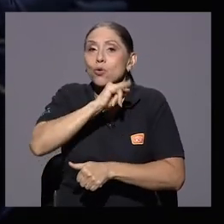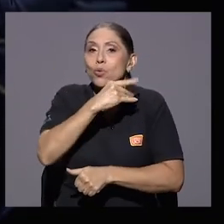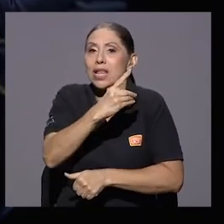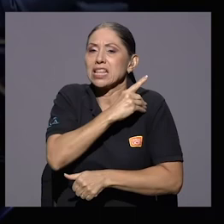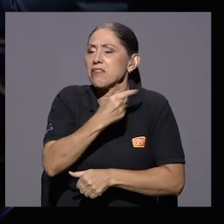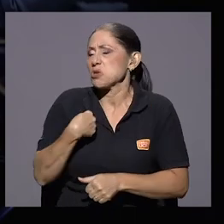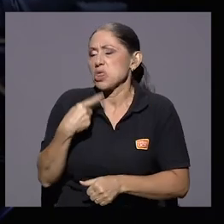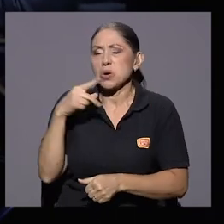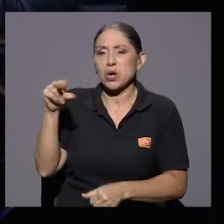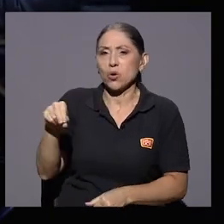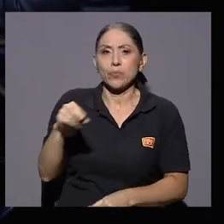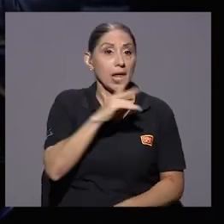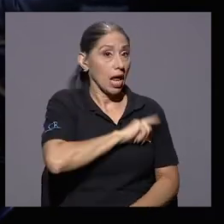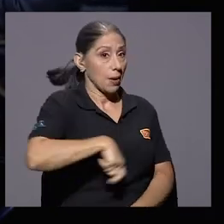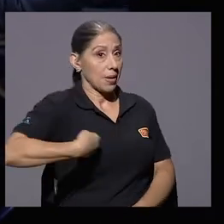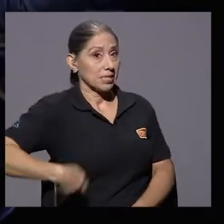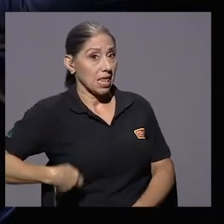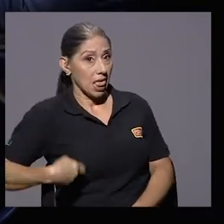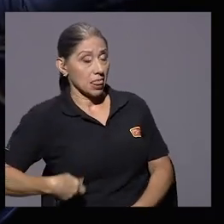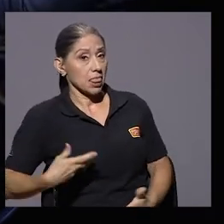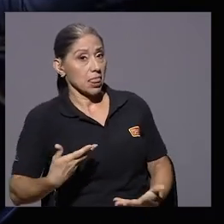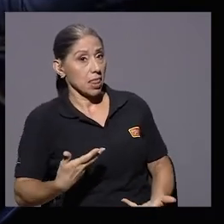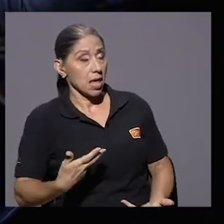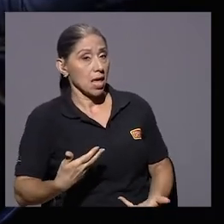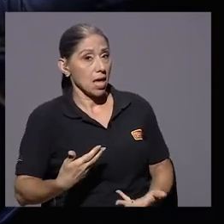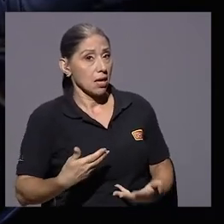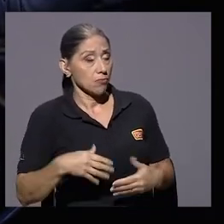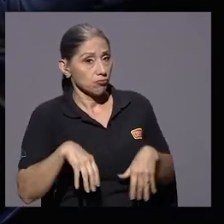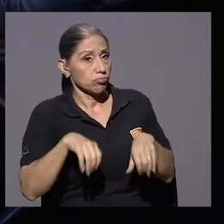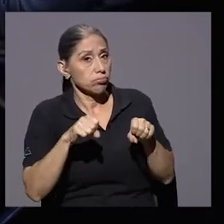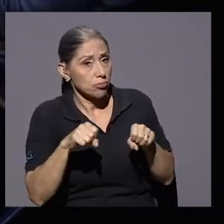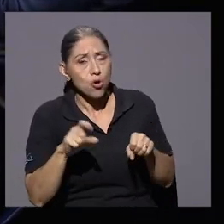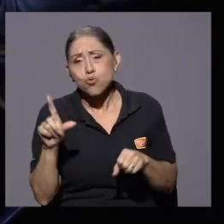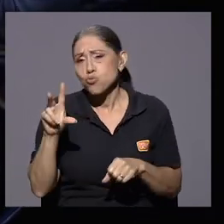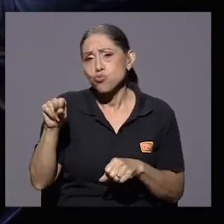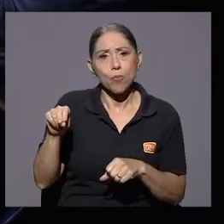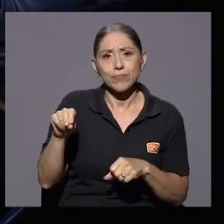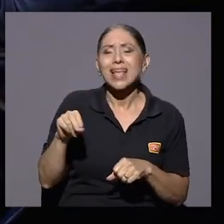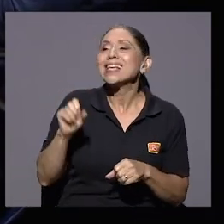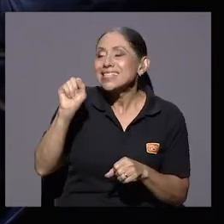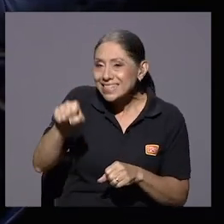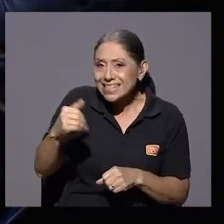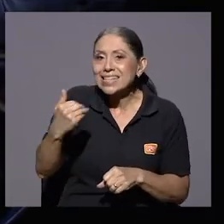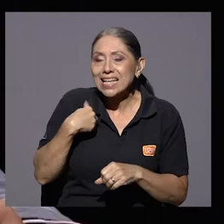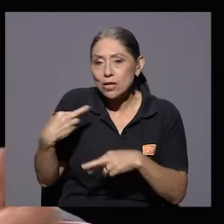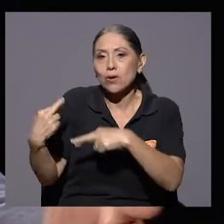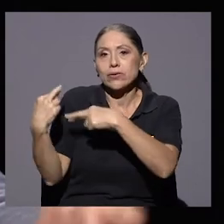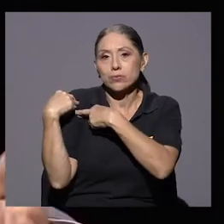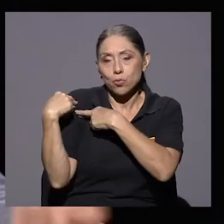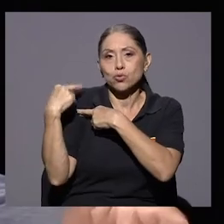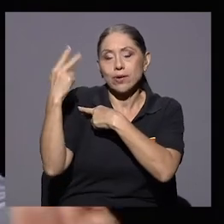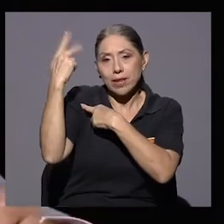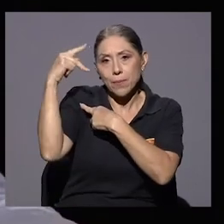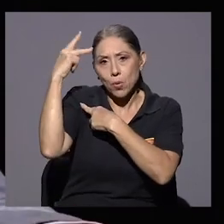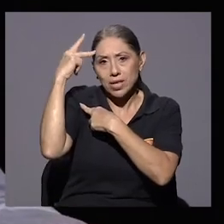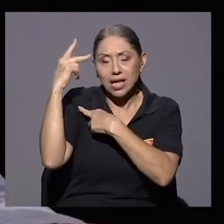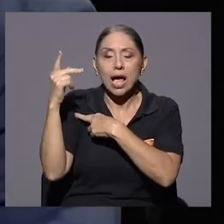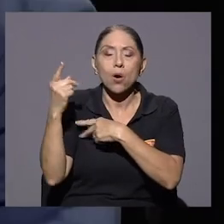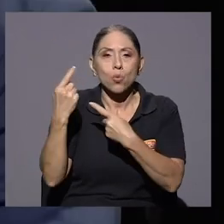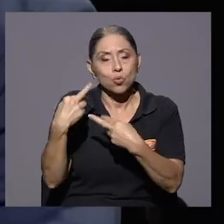confió, tiene una responsabilidad política, eso sí hay que dejarlo claro, una responsabilidad política, no una responsabilidad legal. ¿El Ejecutivo?